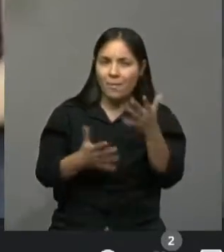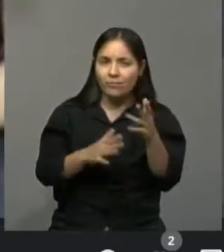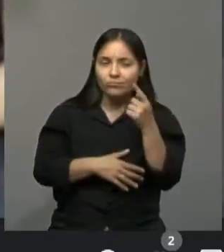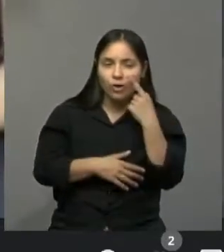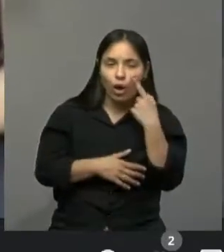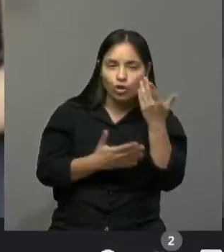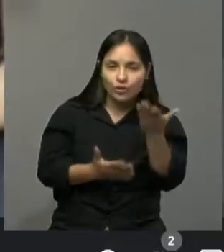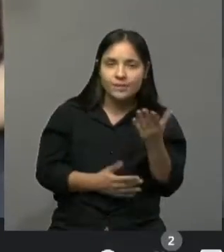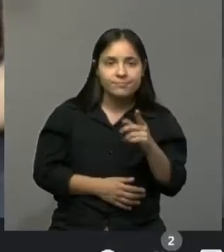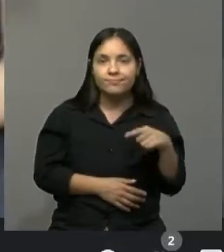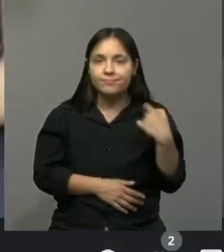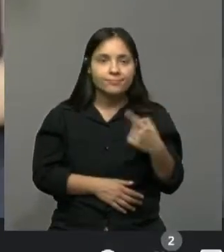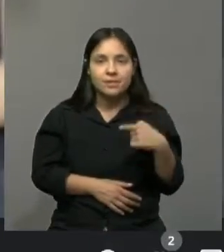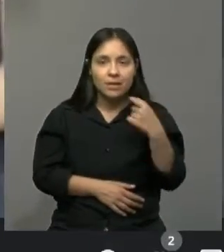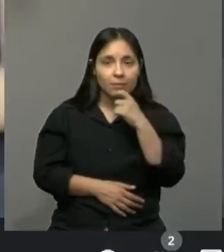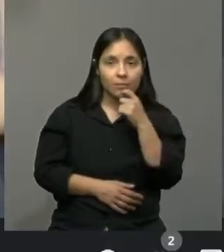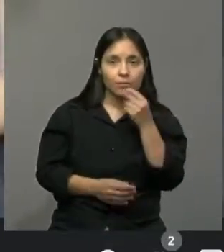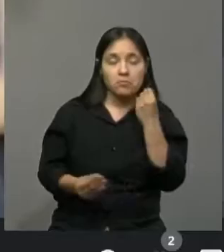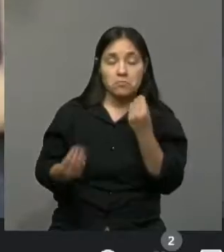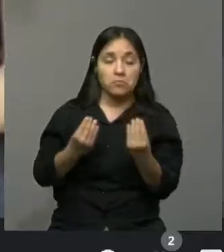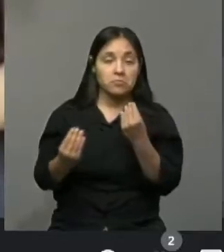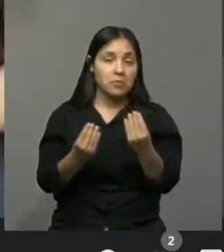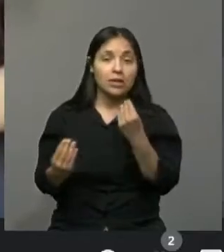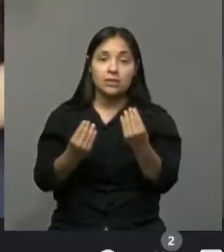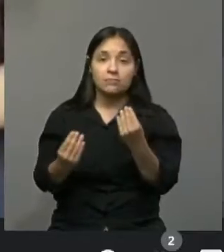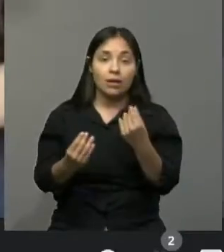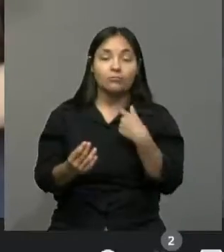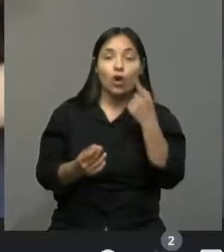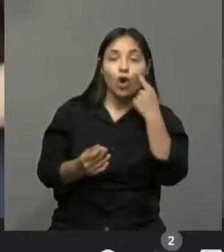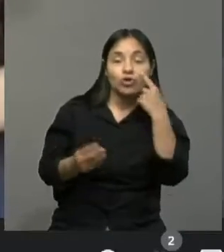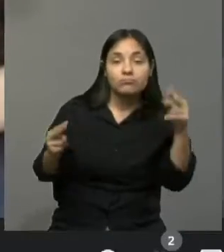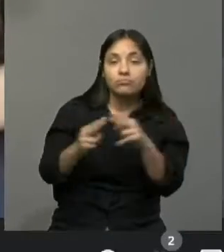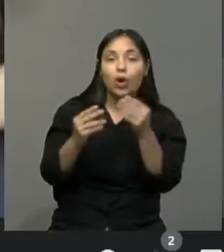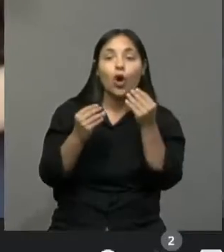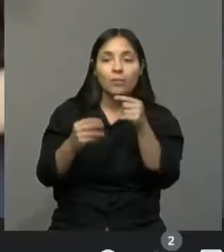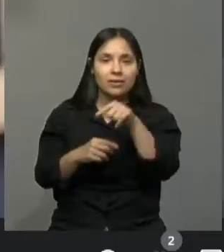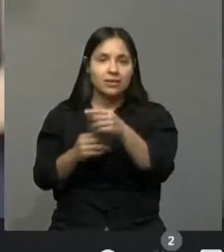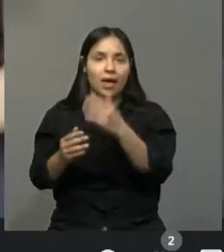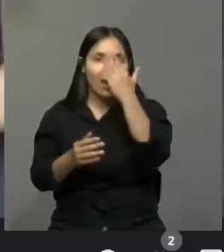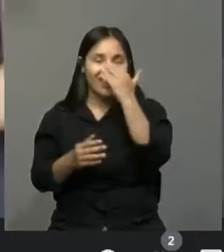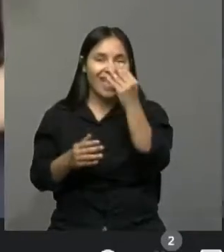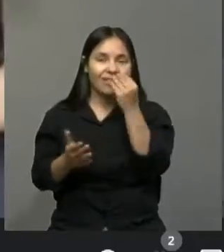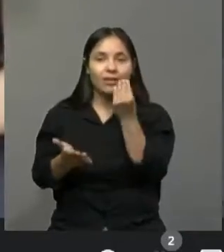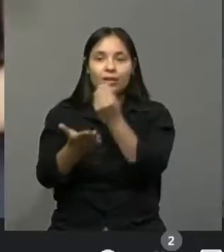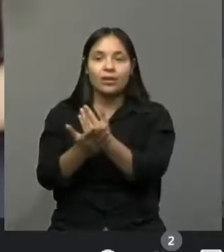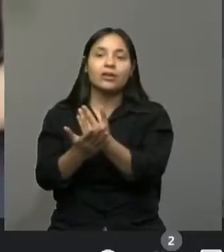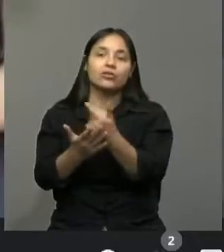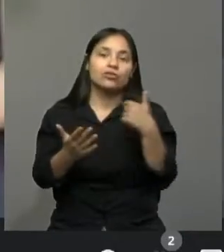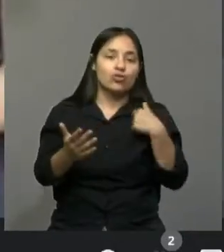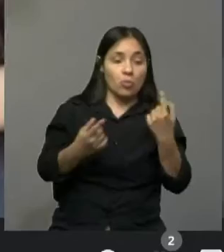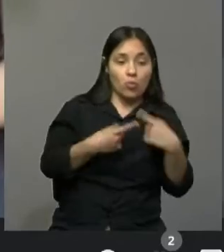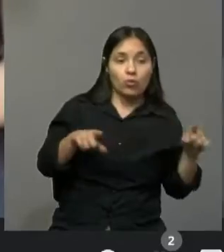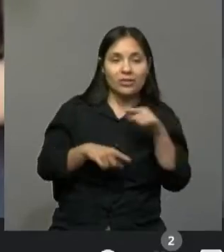Que siempre participó, nos conocimos cuando ella empezó a actuar en una obra infantil y que yo le hacía la música.